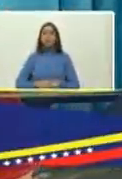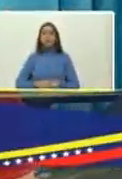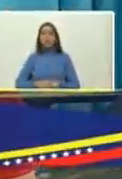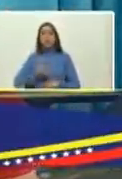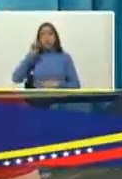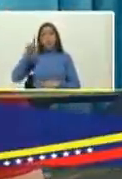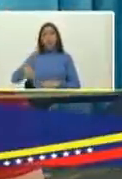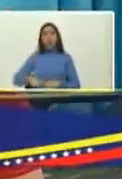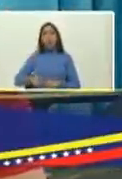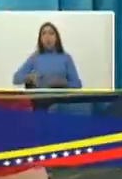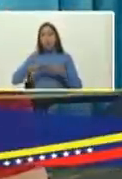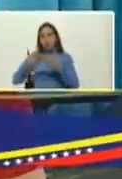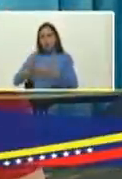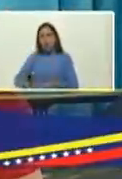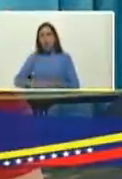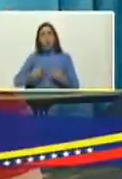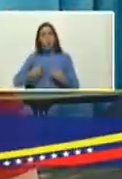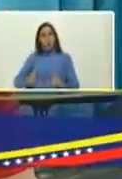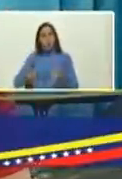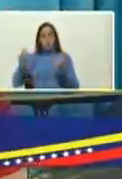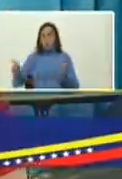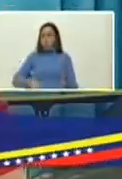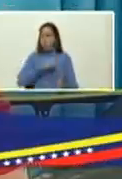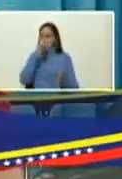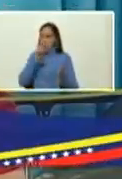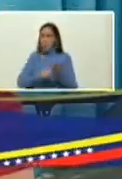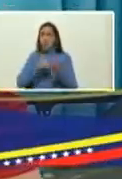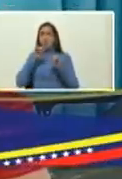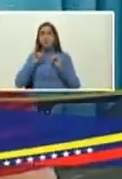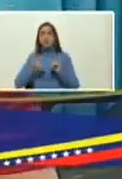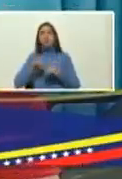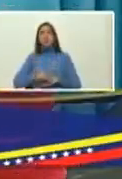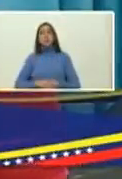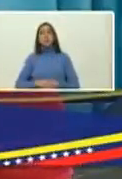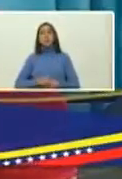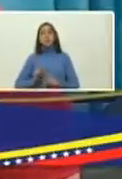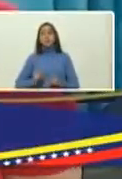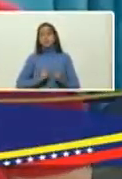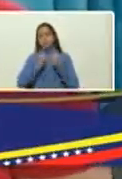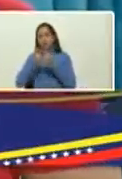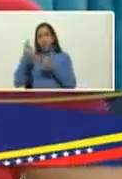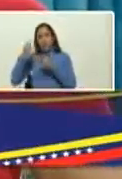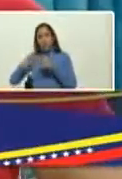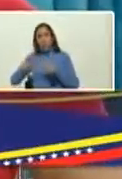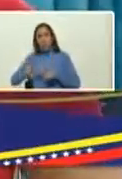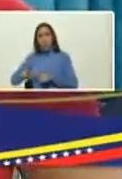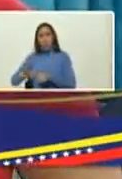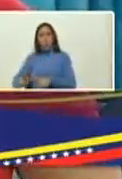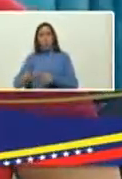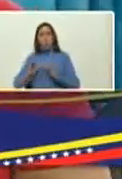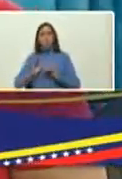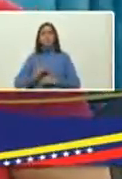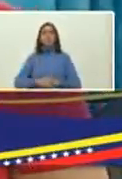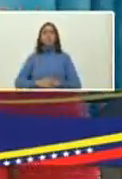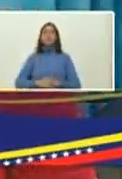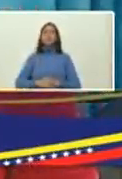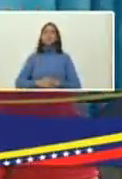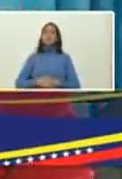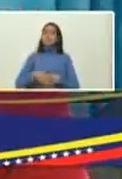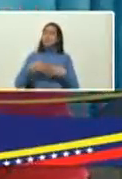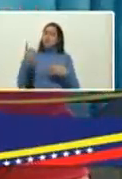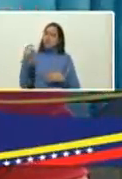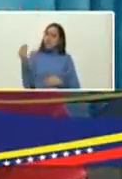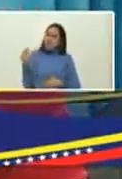paciente salga totalmente recuperado del quirófano directo a su habitación que usted como lo ha dicho que hacen